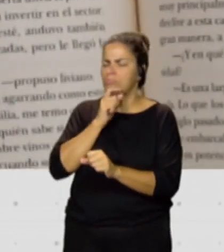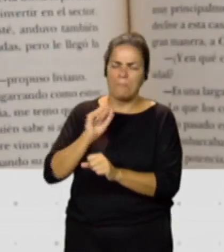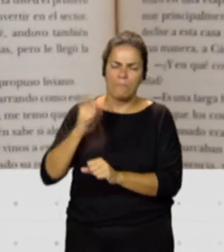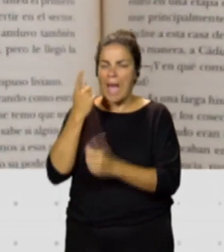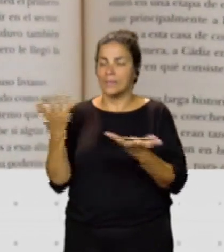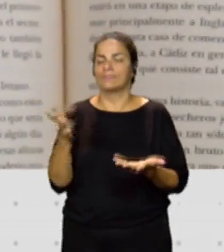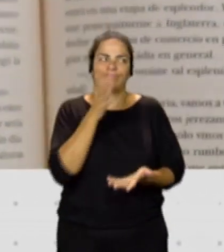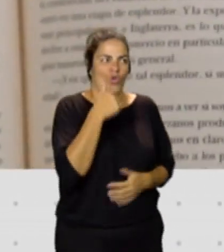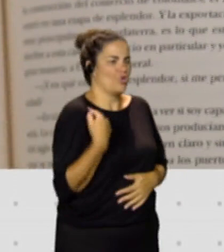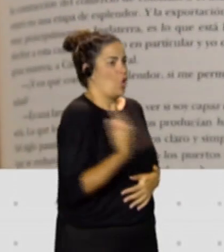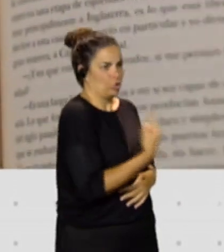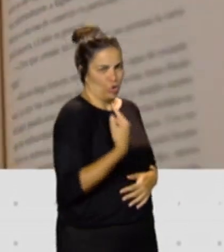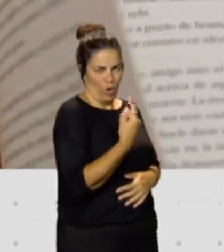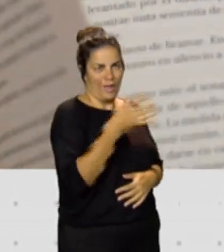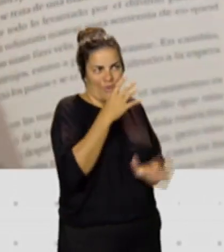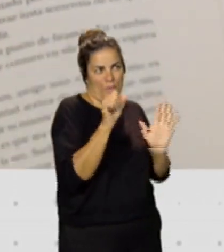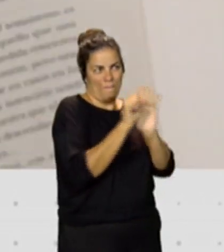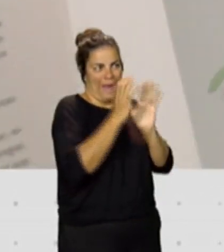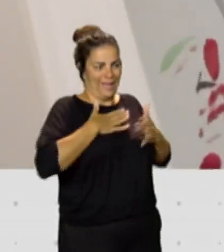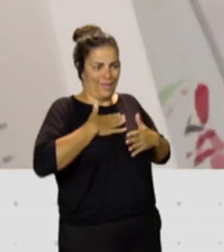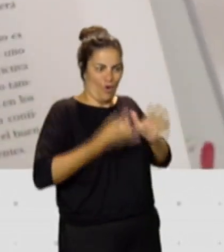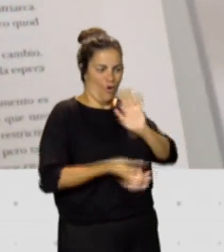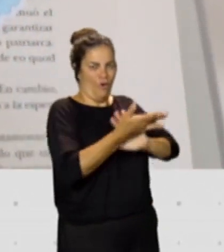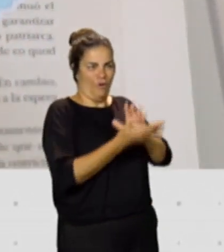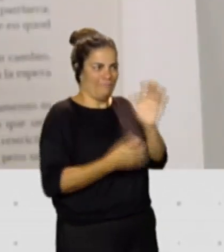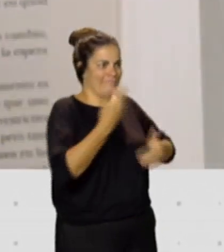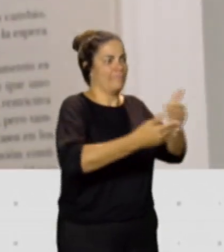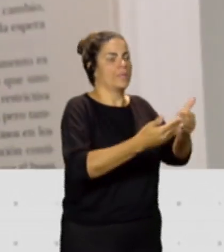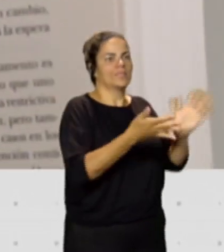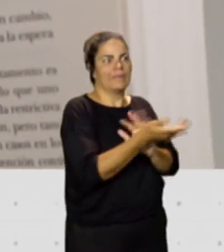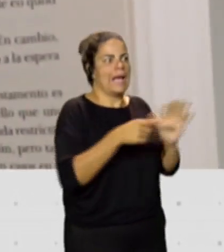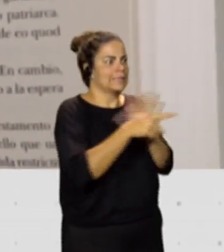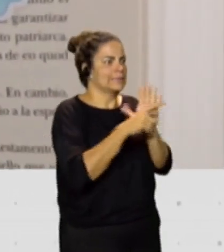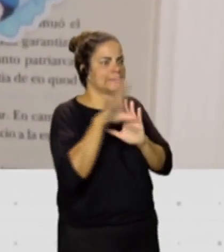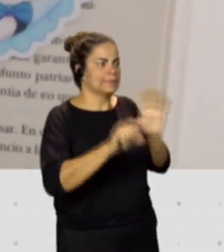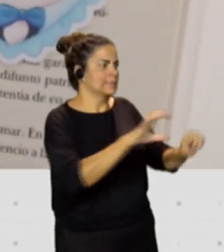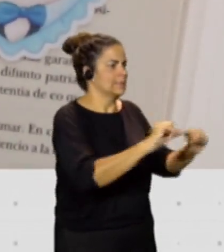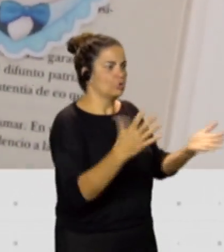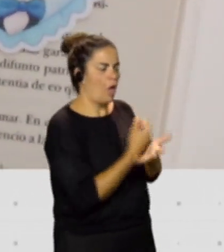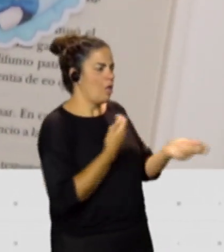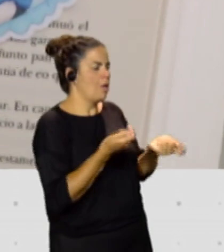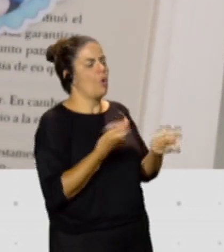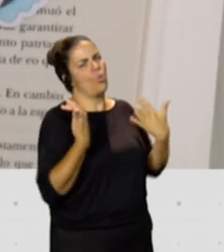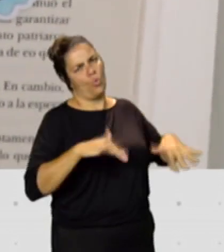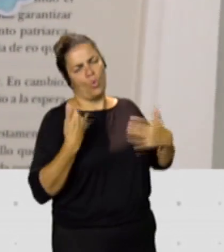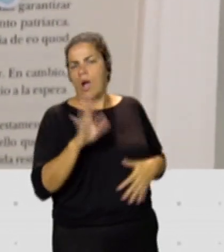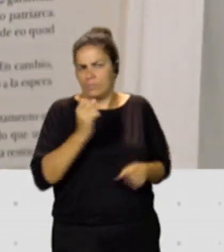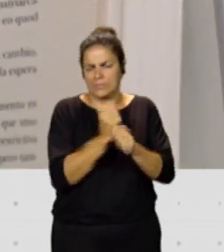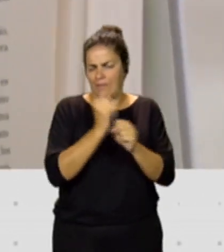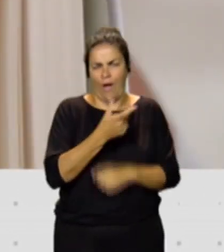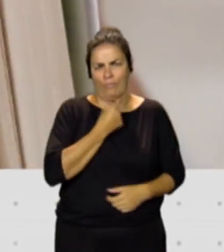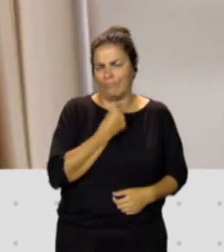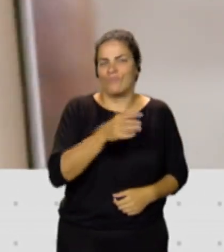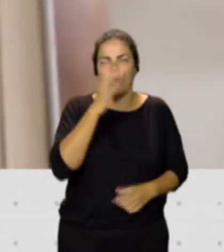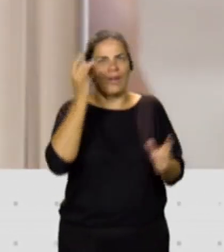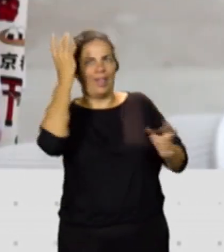Al estar yo sola en la marca, al ser emprendedora, lo complicado es poder llevarlo todo. Porque sí es verdad que es un trabajo que me gusta mucho porque es muy creativo, pero también